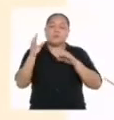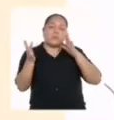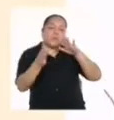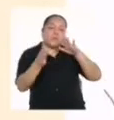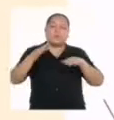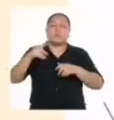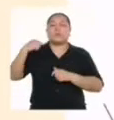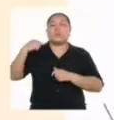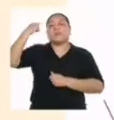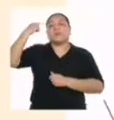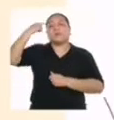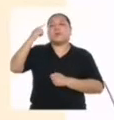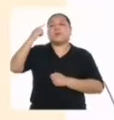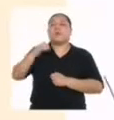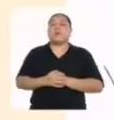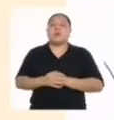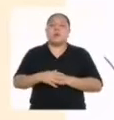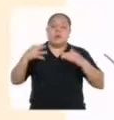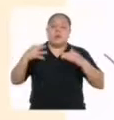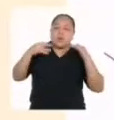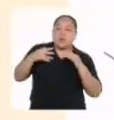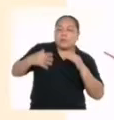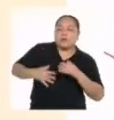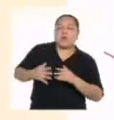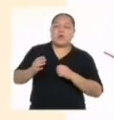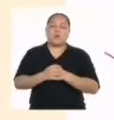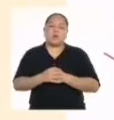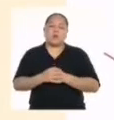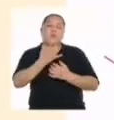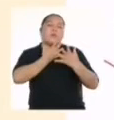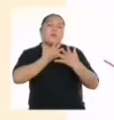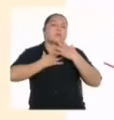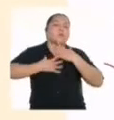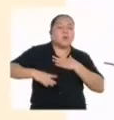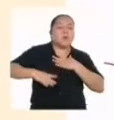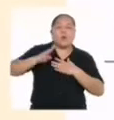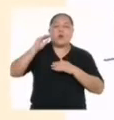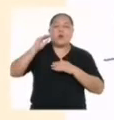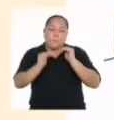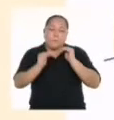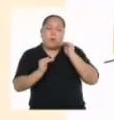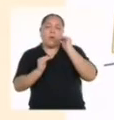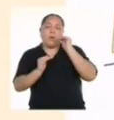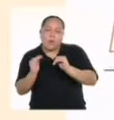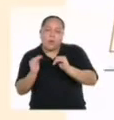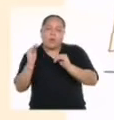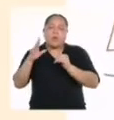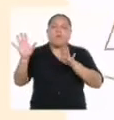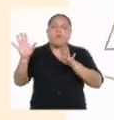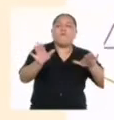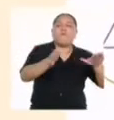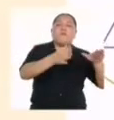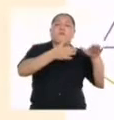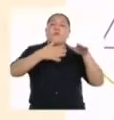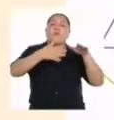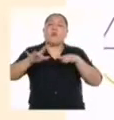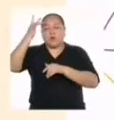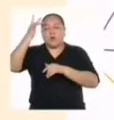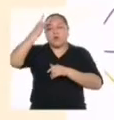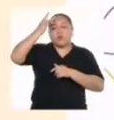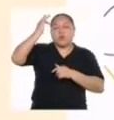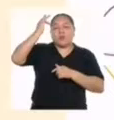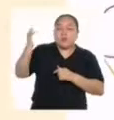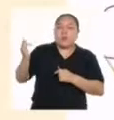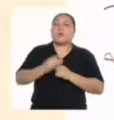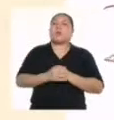parece? Rapeo con pasión, con beat, con flow. Con inteligencia para dominar los versos que me